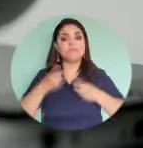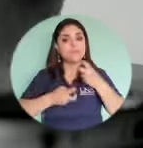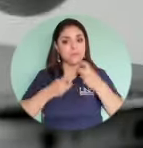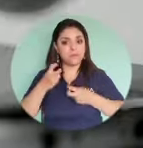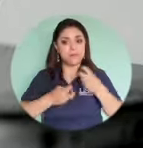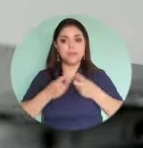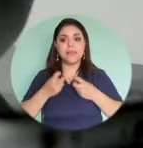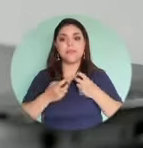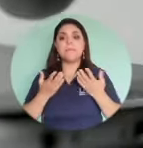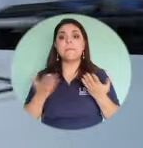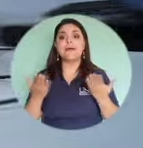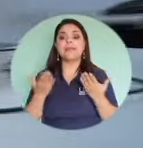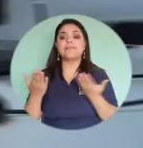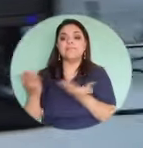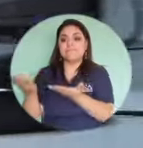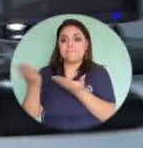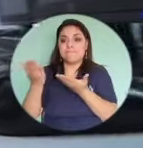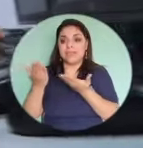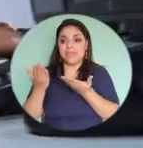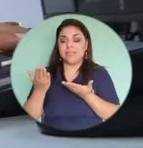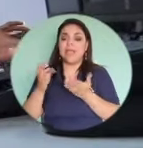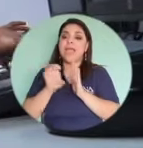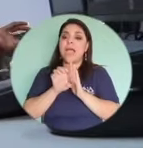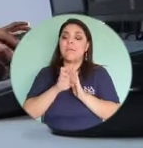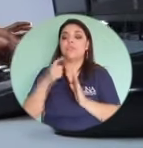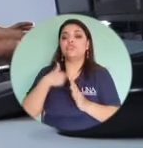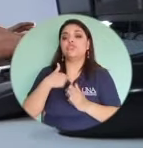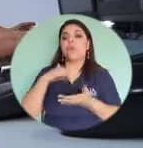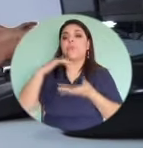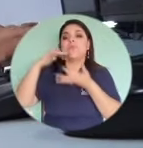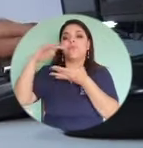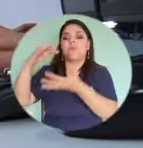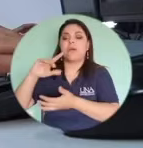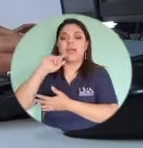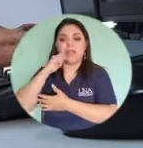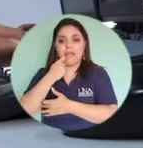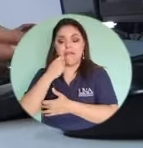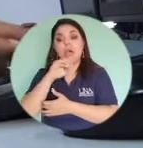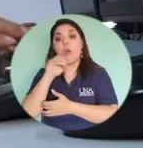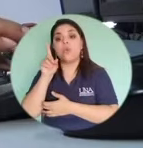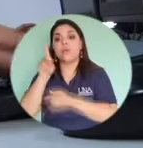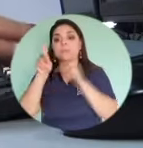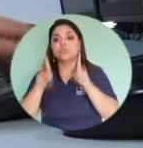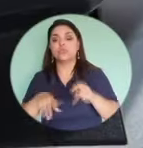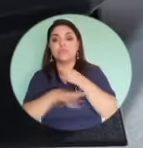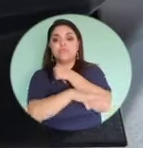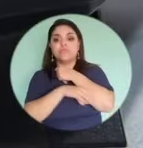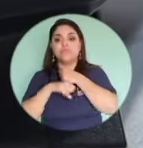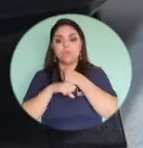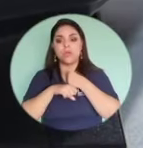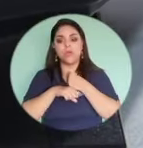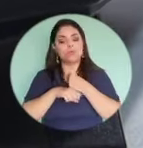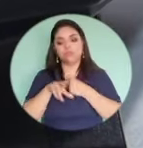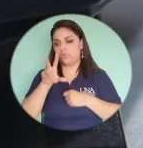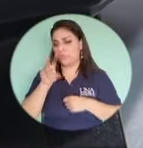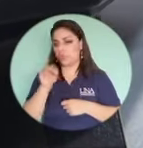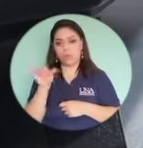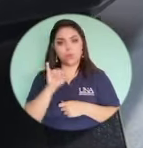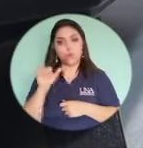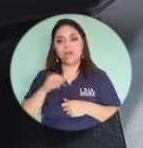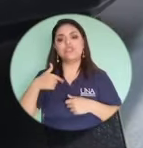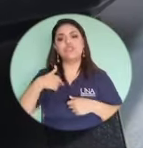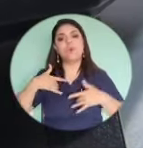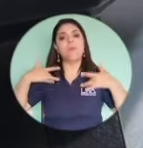que que si es que que me facilitaron que yo facilite la clave o que alguien tuvo acceso a mis claves nuevamente eso no me exime a mi